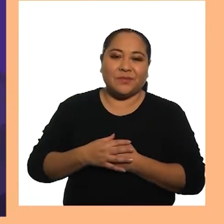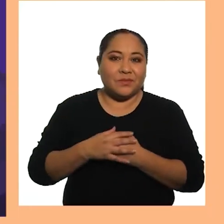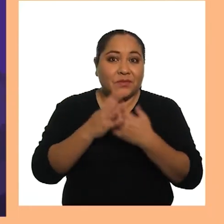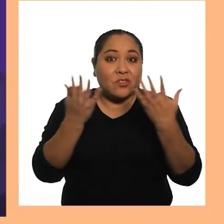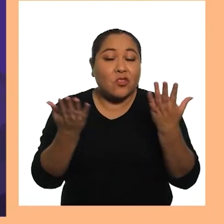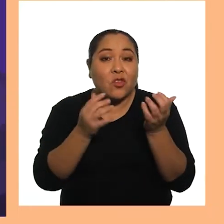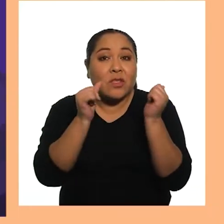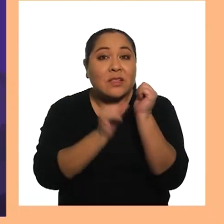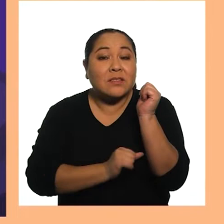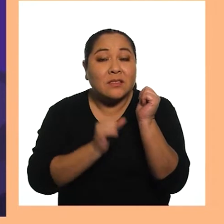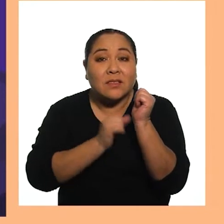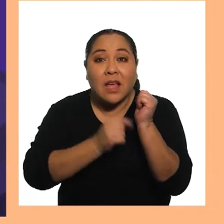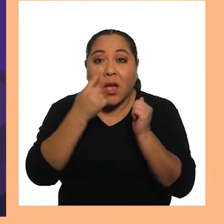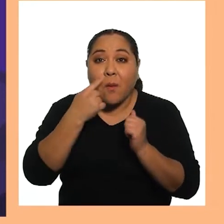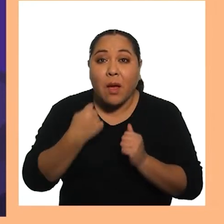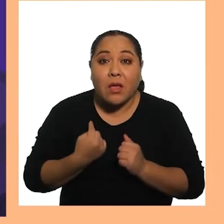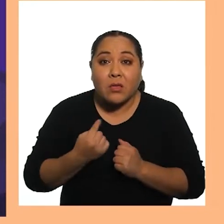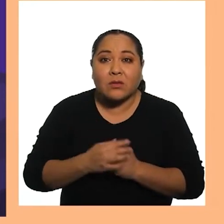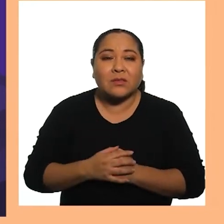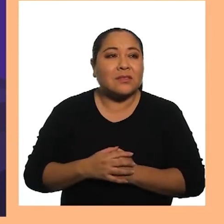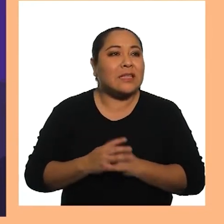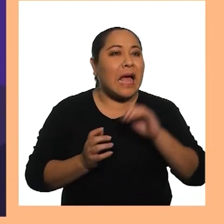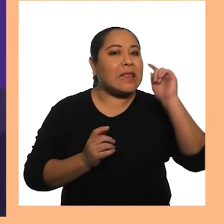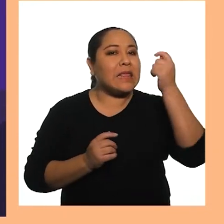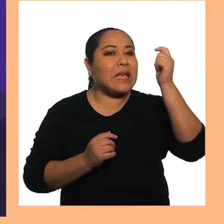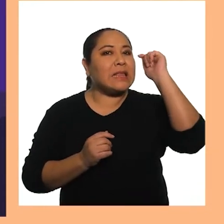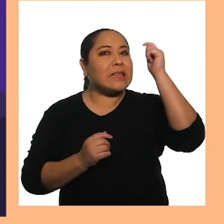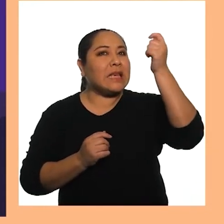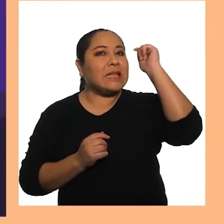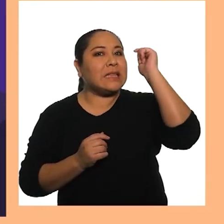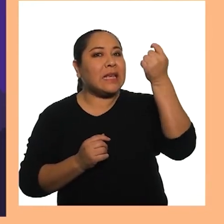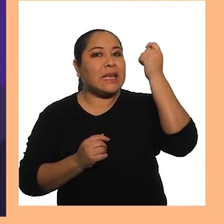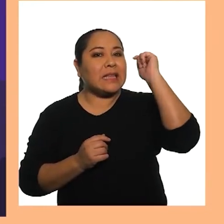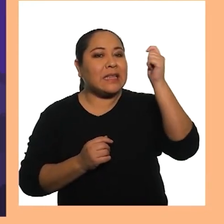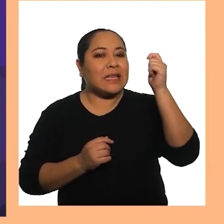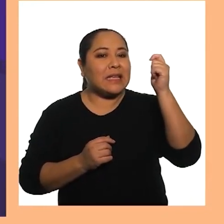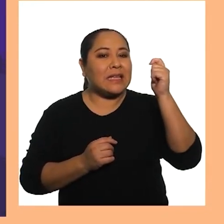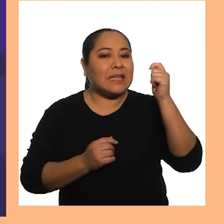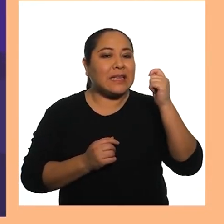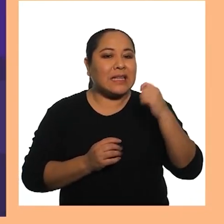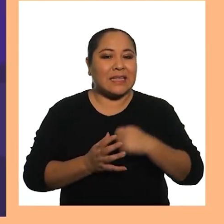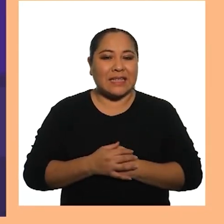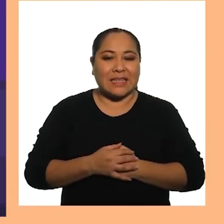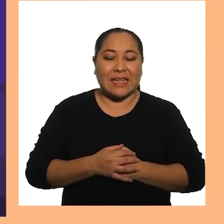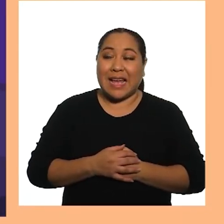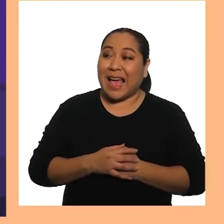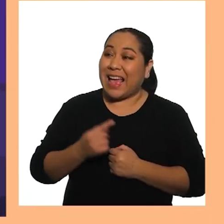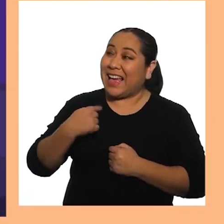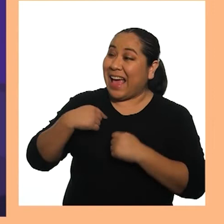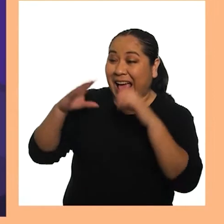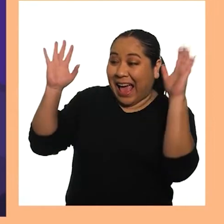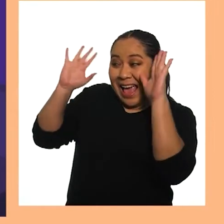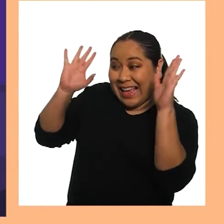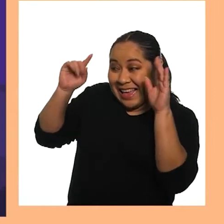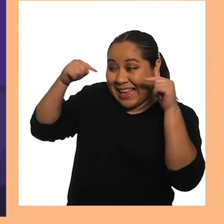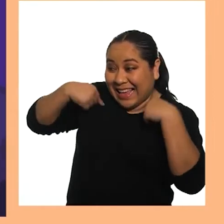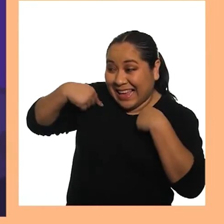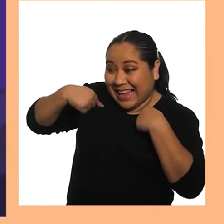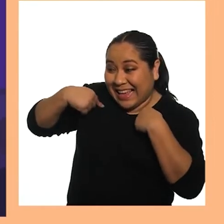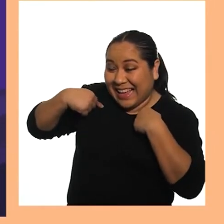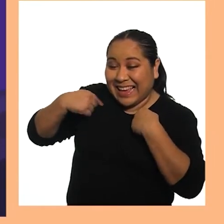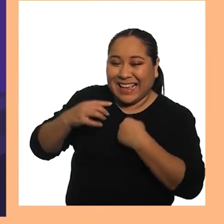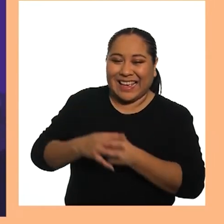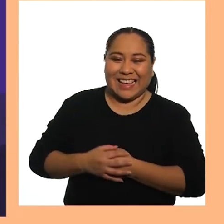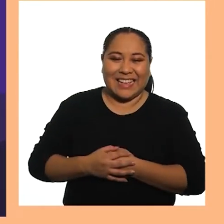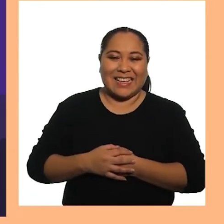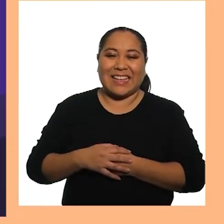¿Dónde está el hermano? Tin, tin, tin, tin Aquí estoy